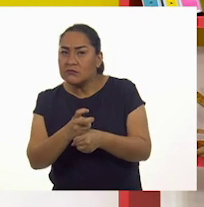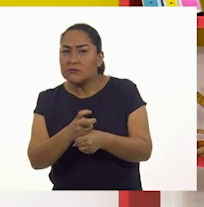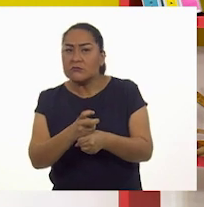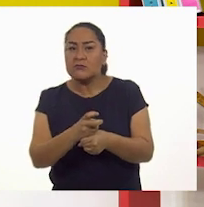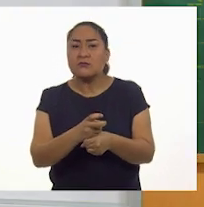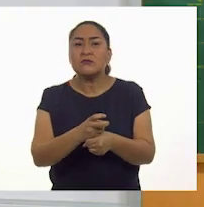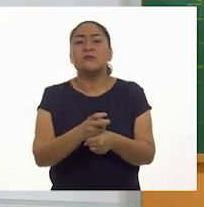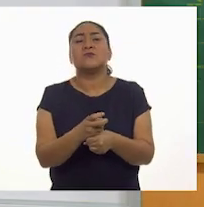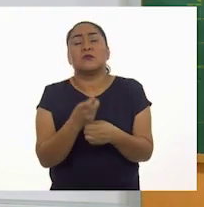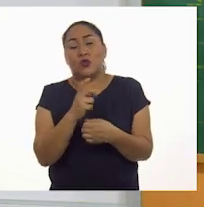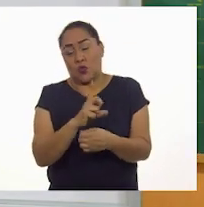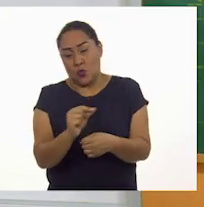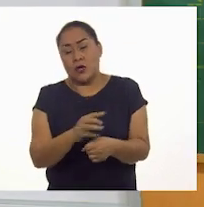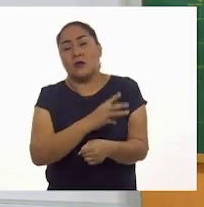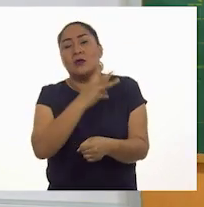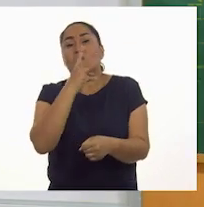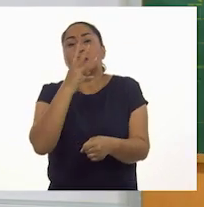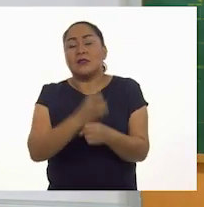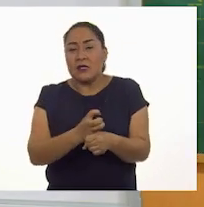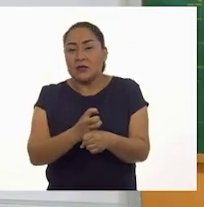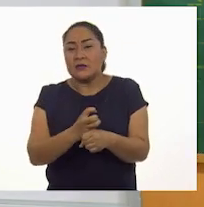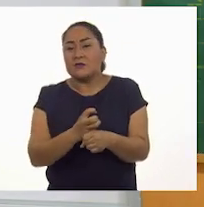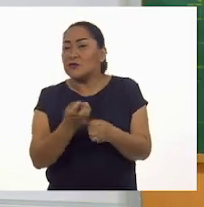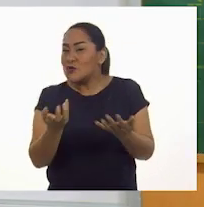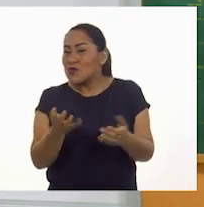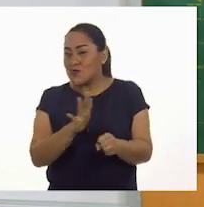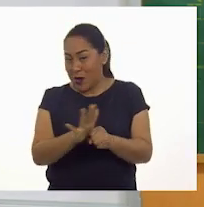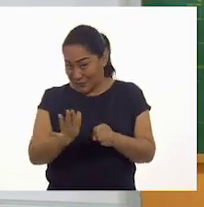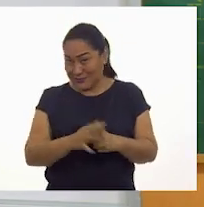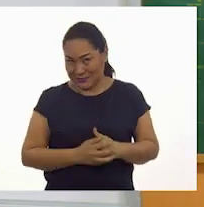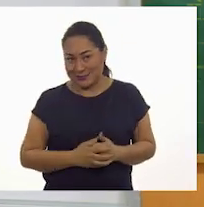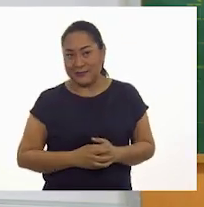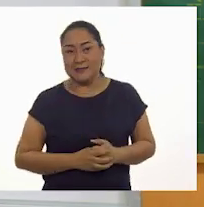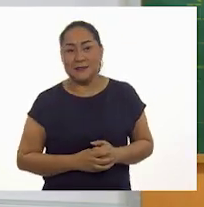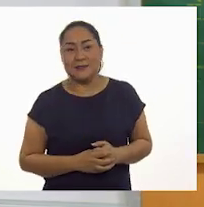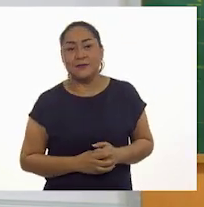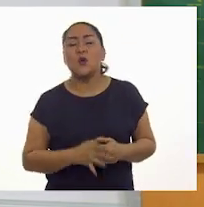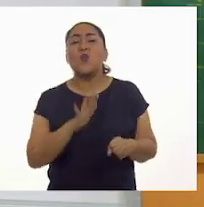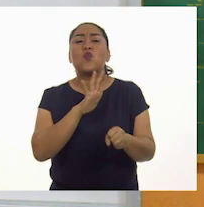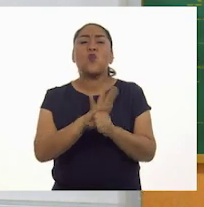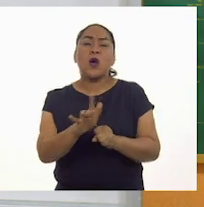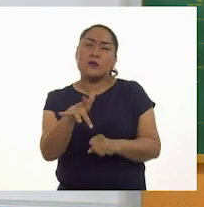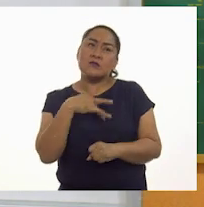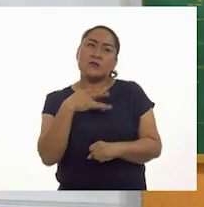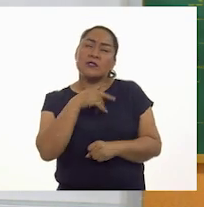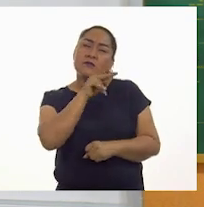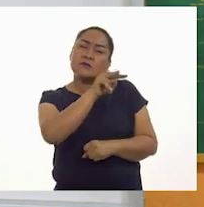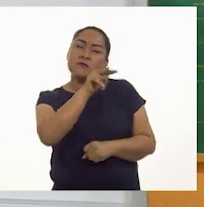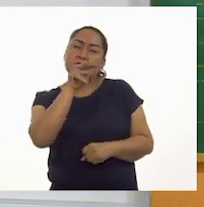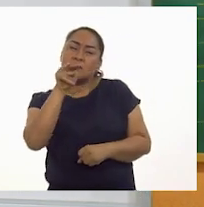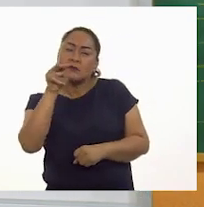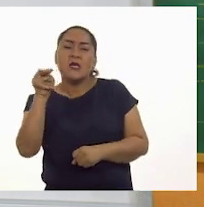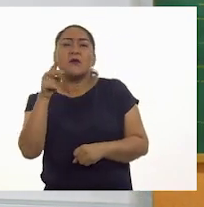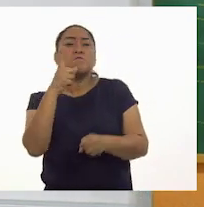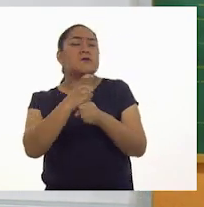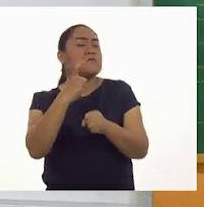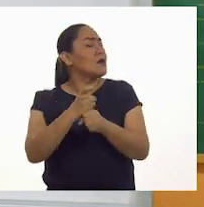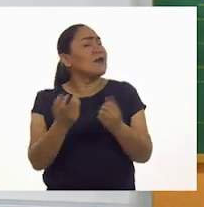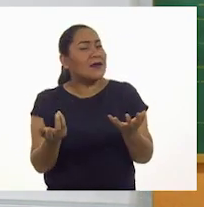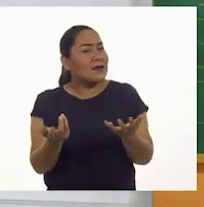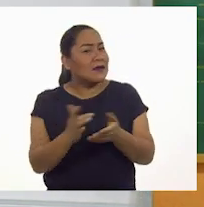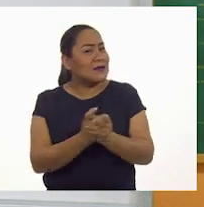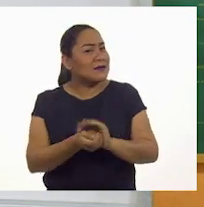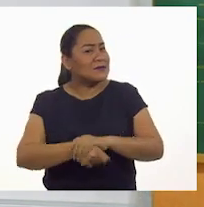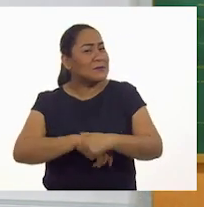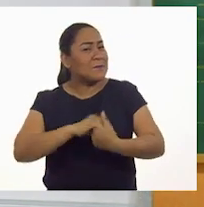y con qué paso se finaliza esta actividad. Muy bien. ¿Cuál de esas imágenes crees que sea el número uno, Pepe? Vamos a